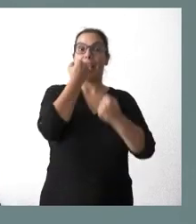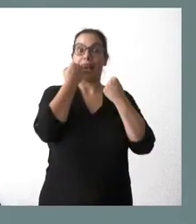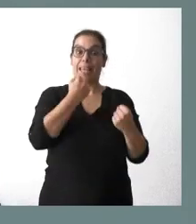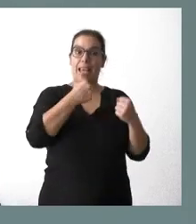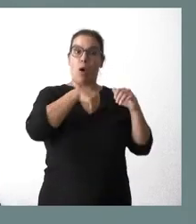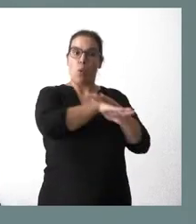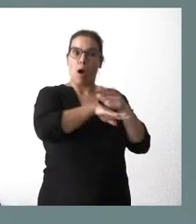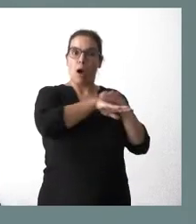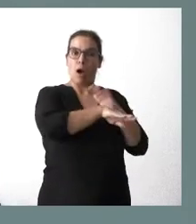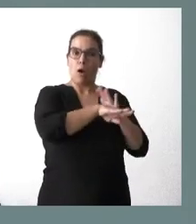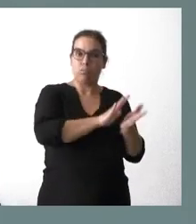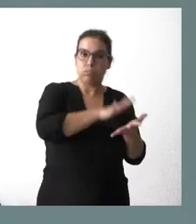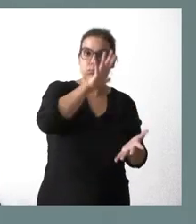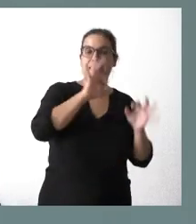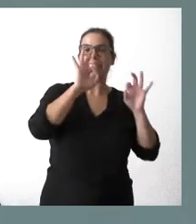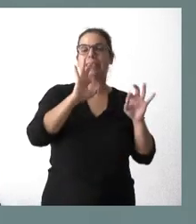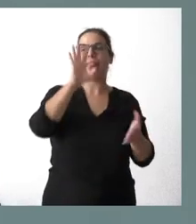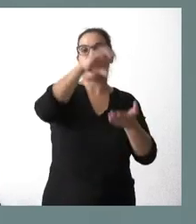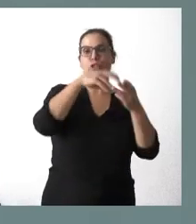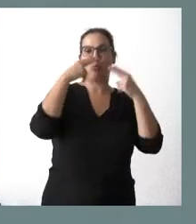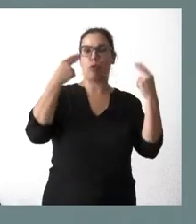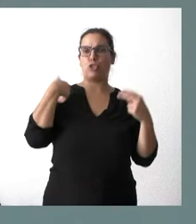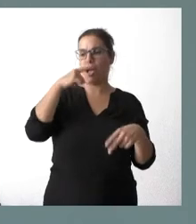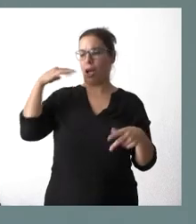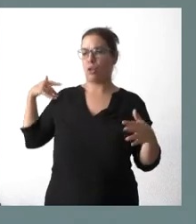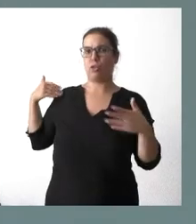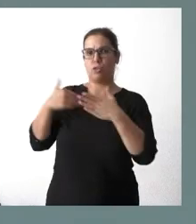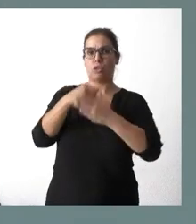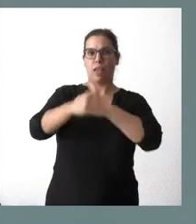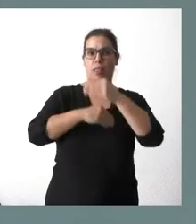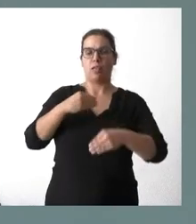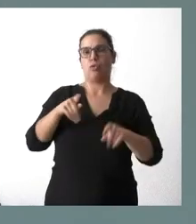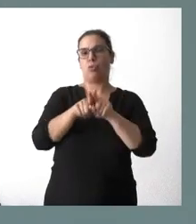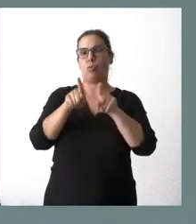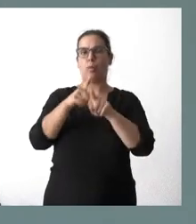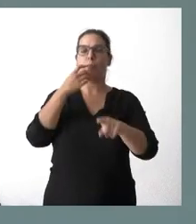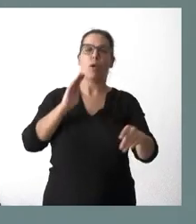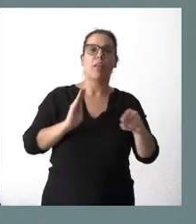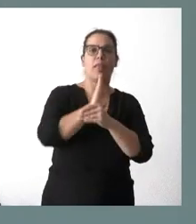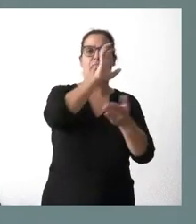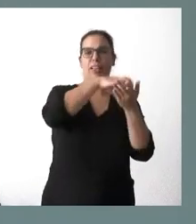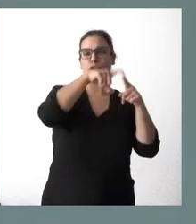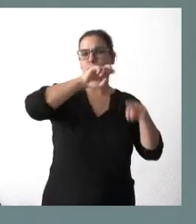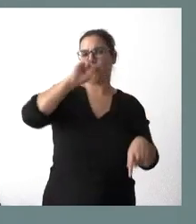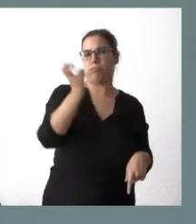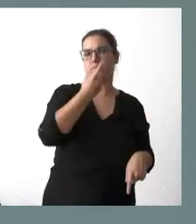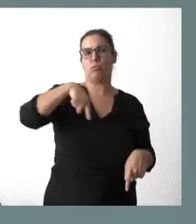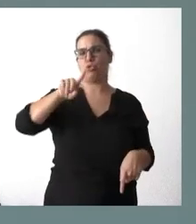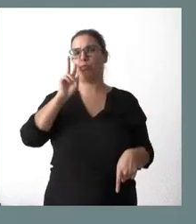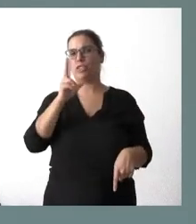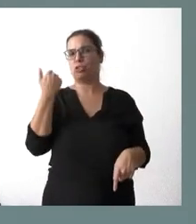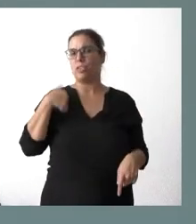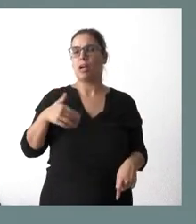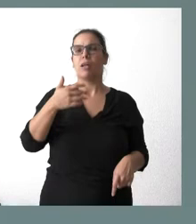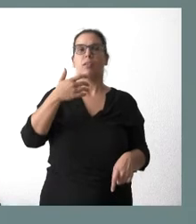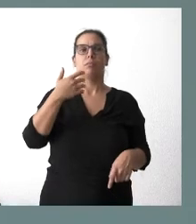los centros públicos. Lo íbamos haciendo durante algunos años. En materia de inversiones en centros de todo tipo lo han visto ustedes cuando hemos puesto el